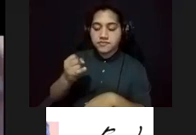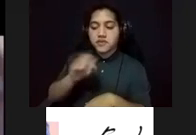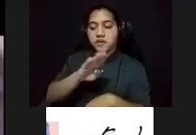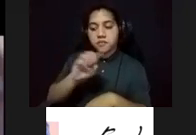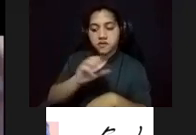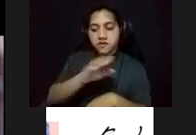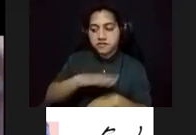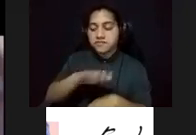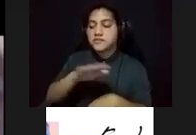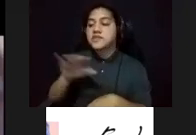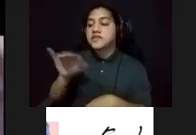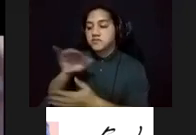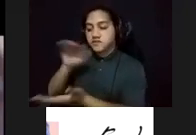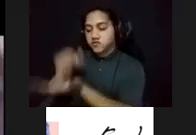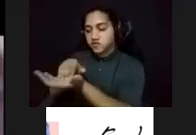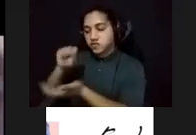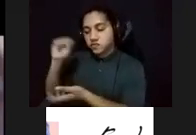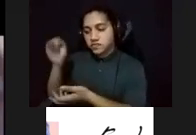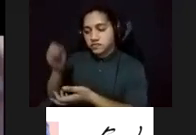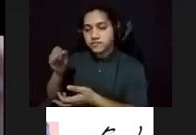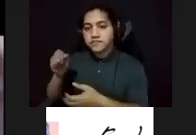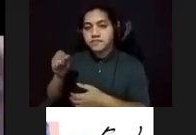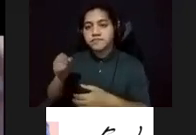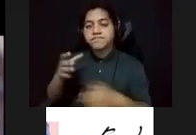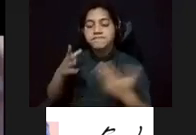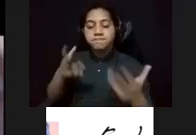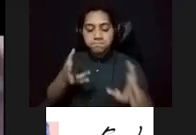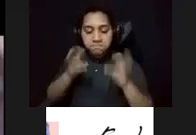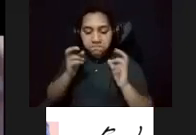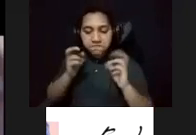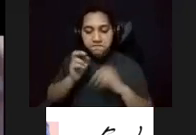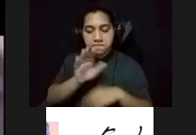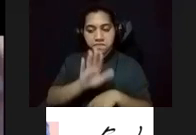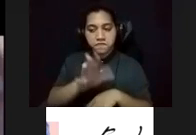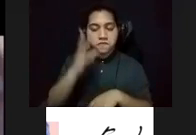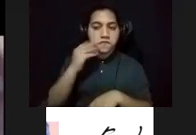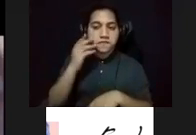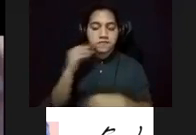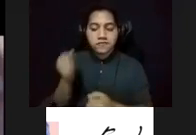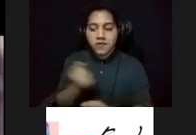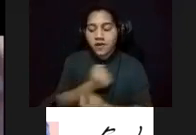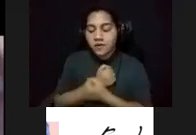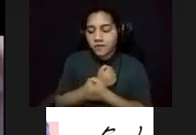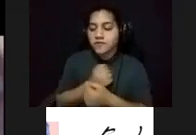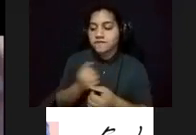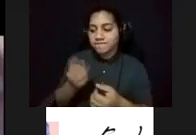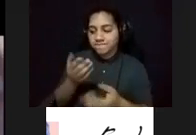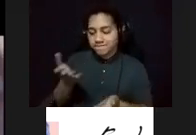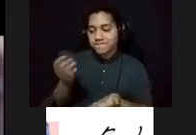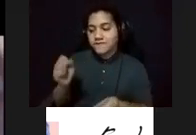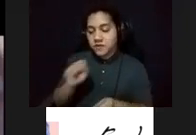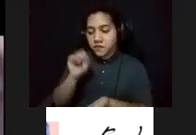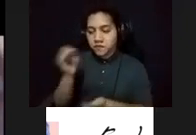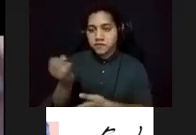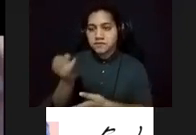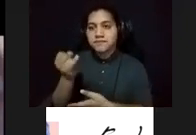casco sanjuanero. Fue escuchar de primera voz el amor que le profesaba a su querido San Juan y